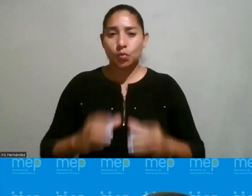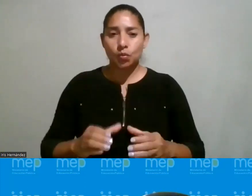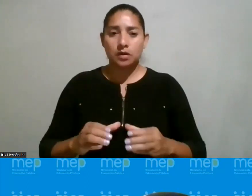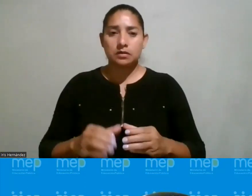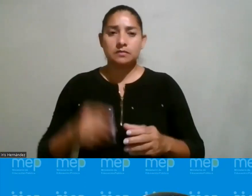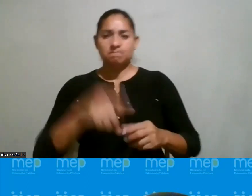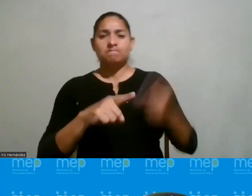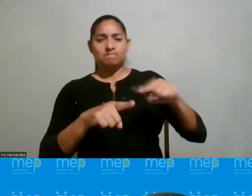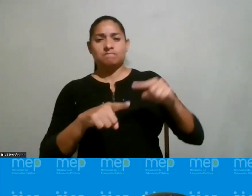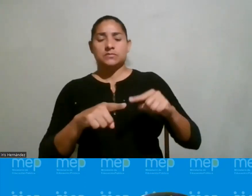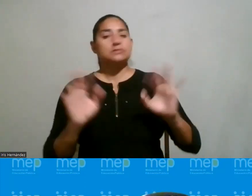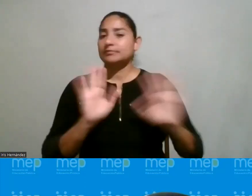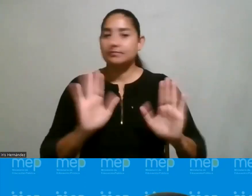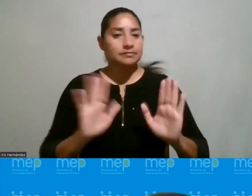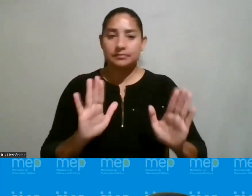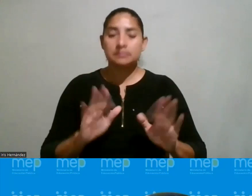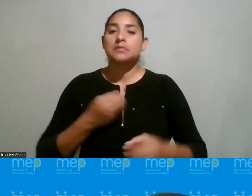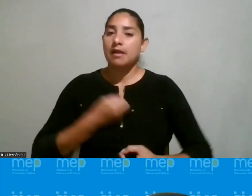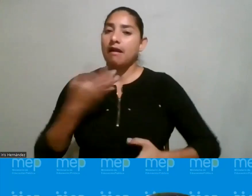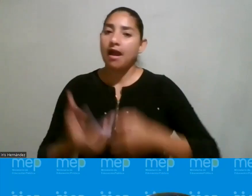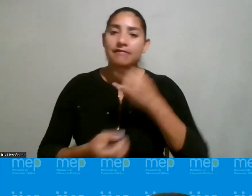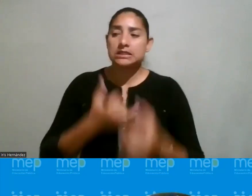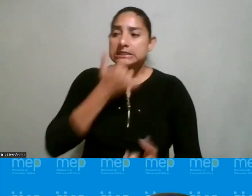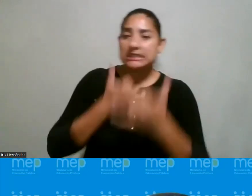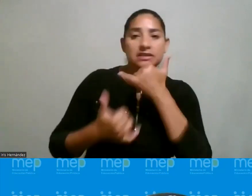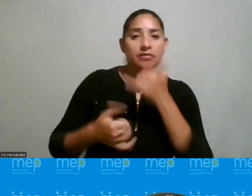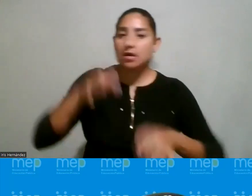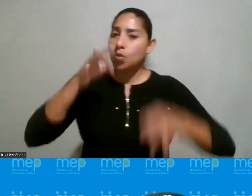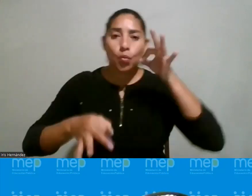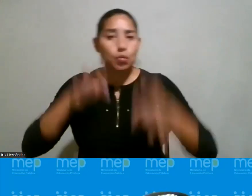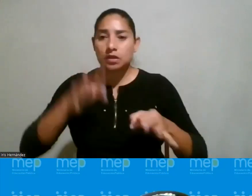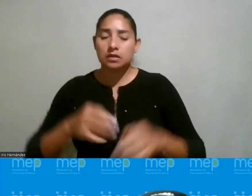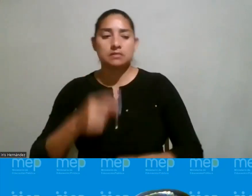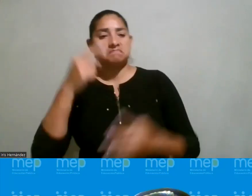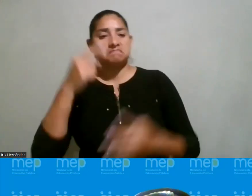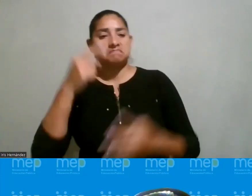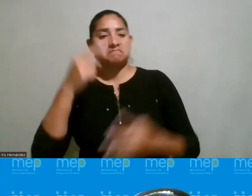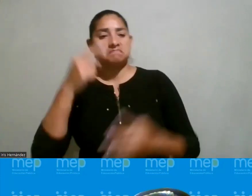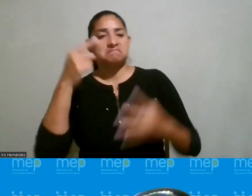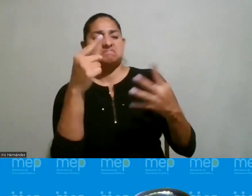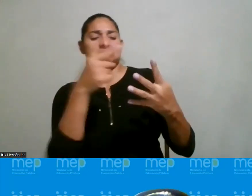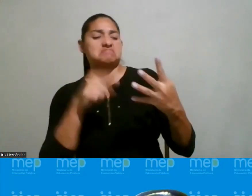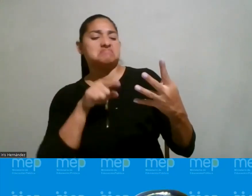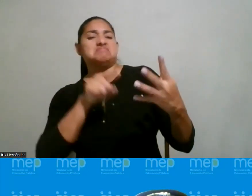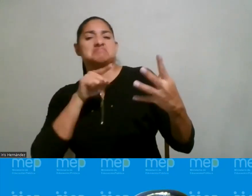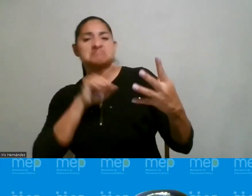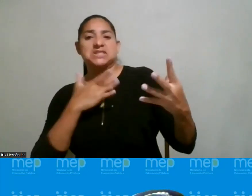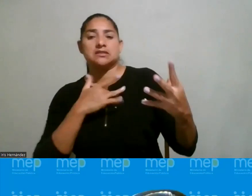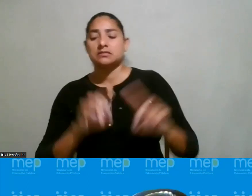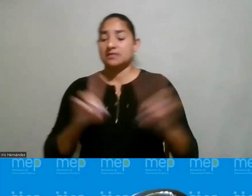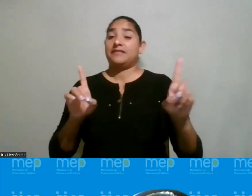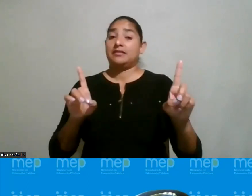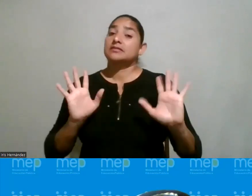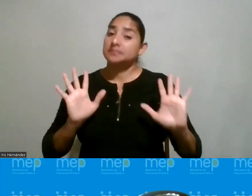acosadas si no seguras de que puedan hablar y decir sin ser juzgadas y sin ser pues sin sentirse diferentes